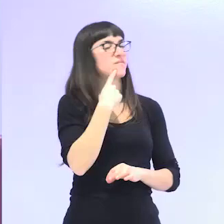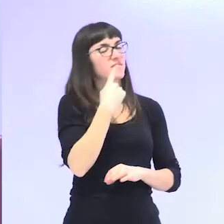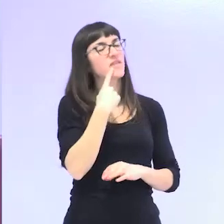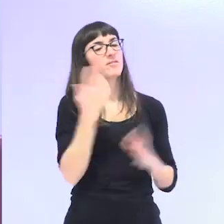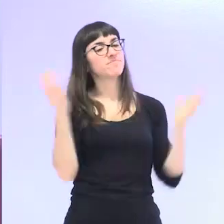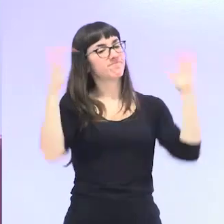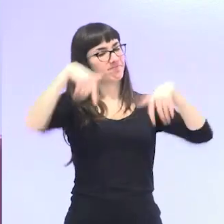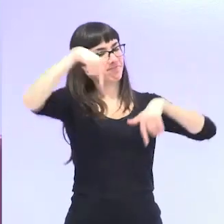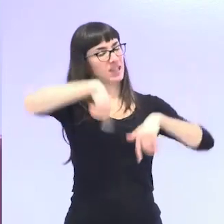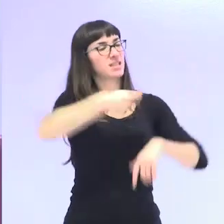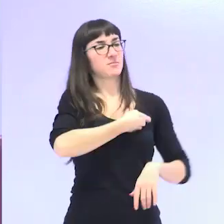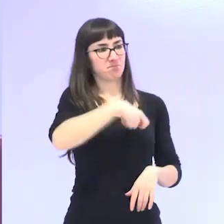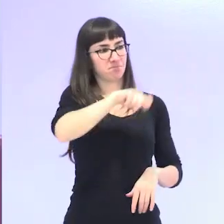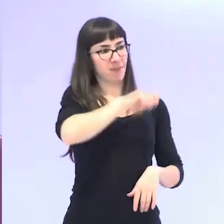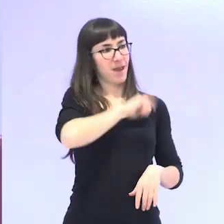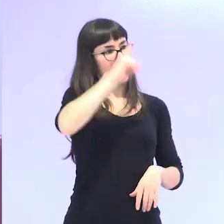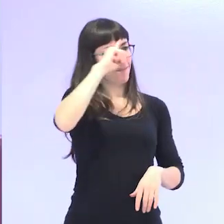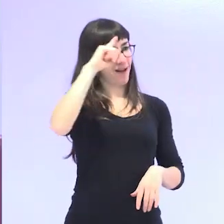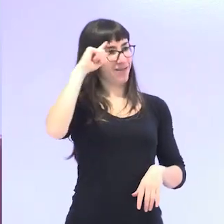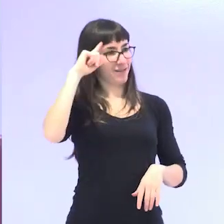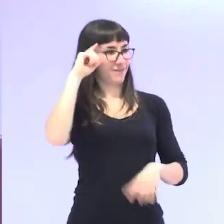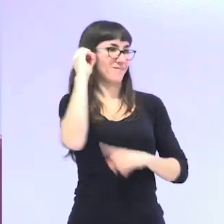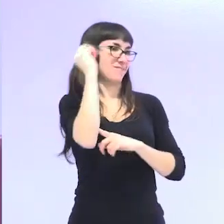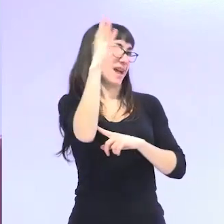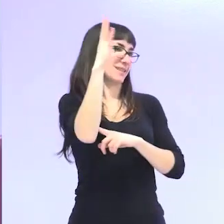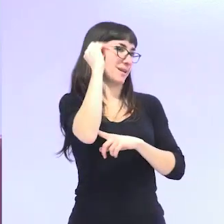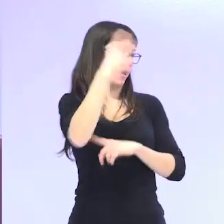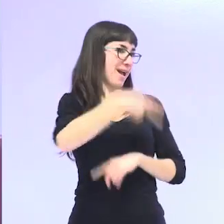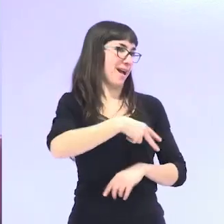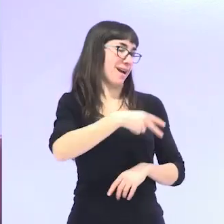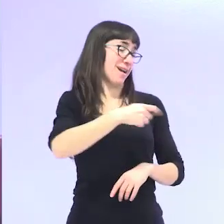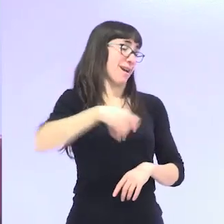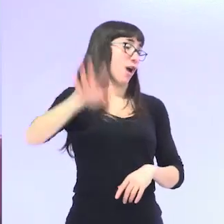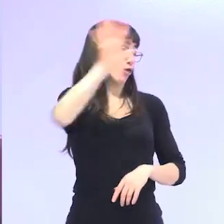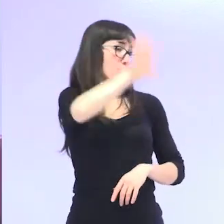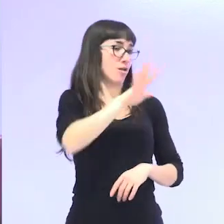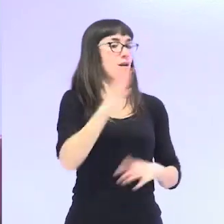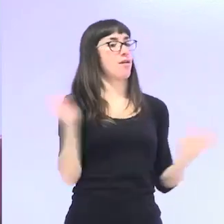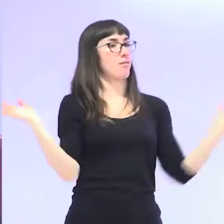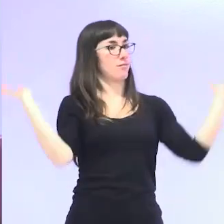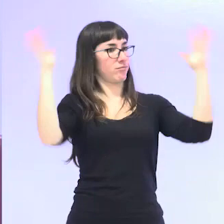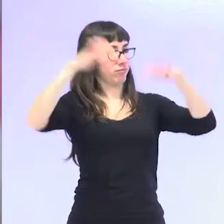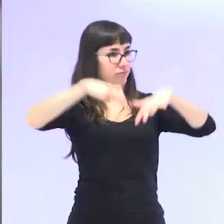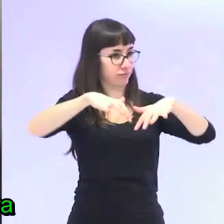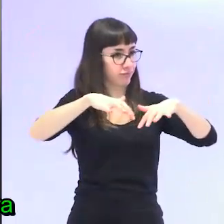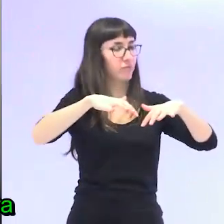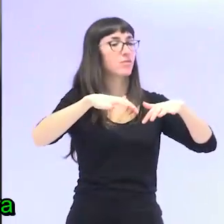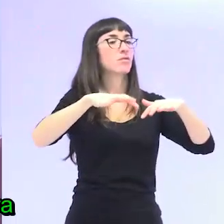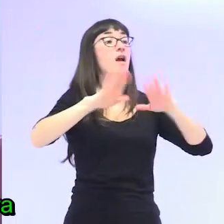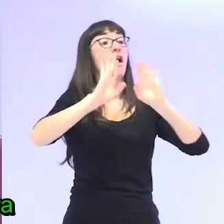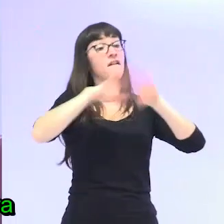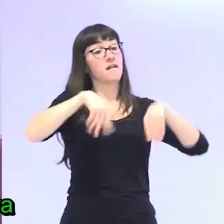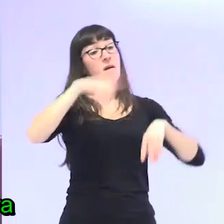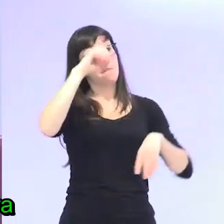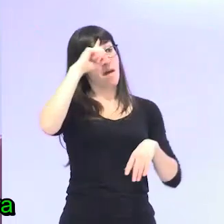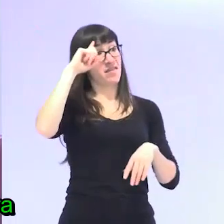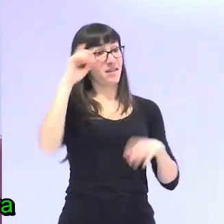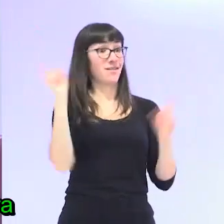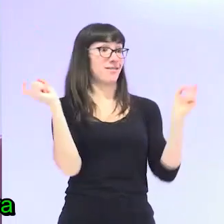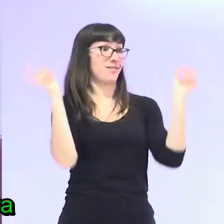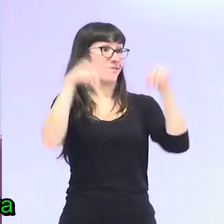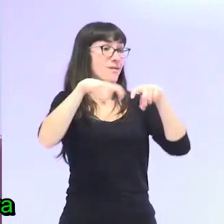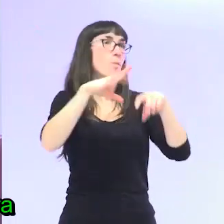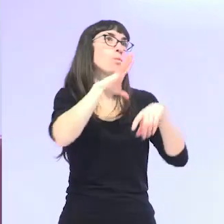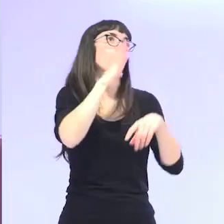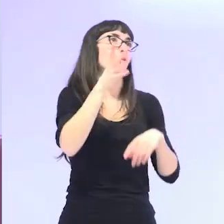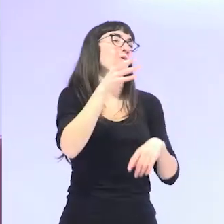se celebra en Madrid lo que es la Asamblea Nacional y la Asamblea de ONG se hace en Valencia, y se celebra en Madrid porque España